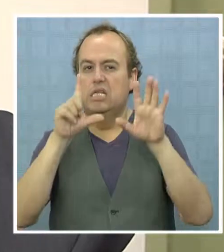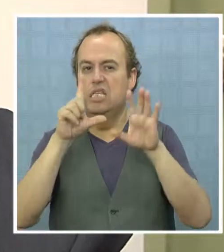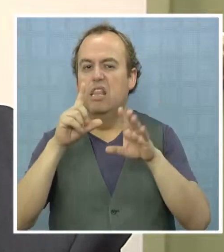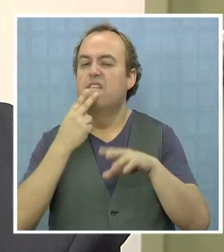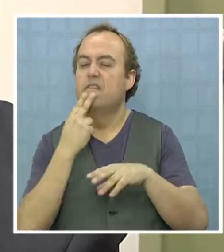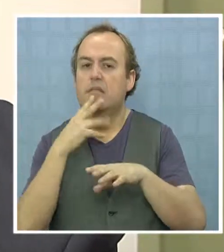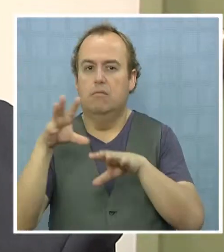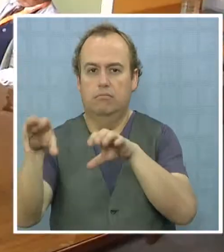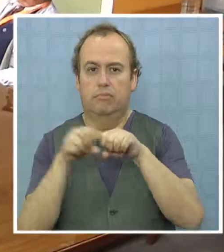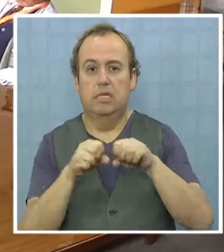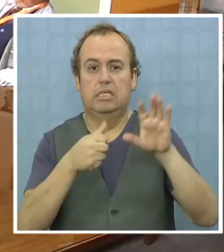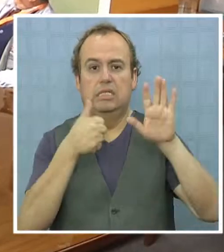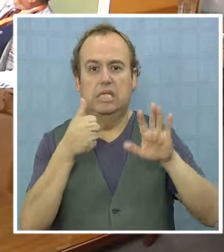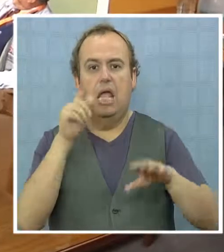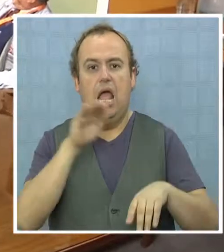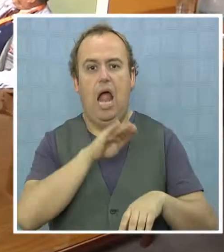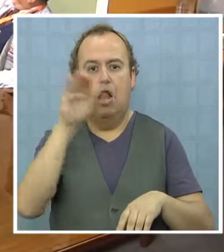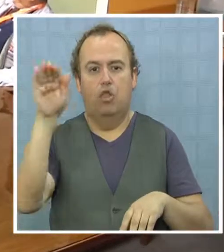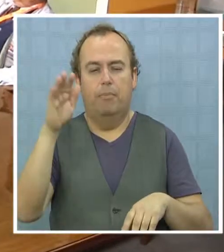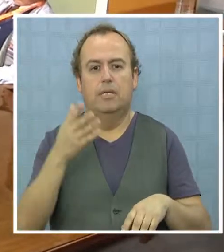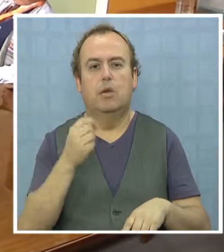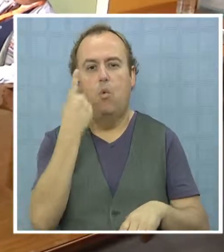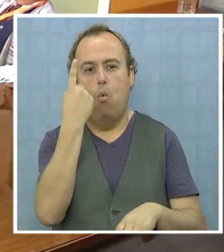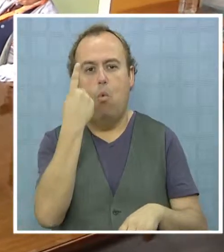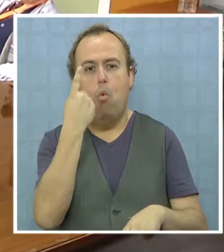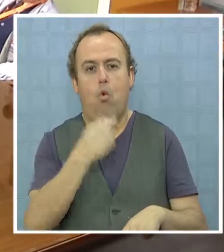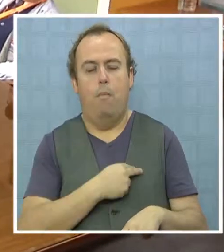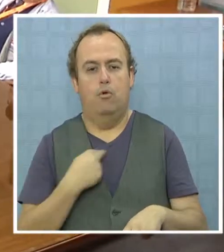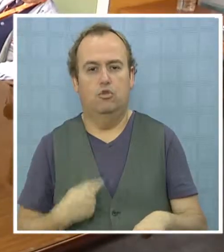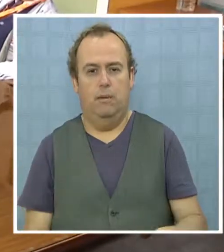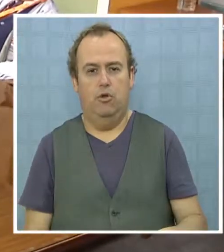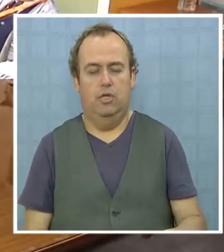6 en alto hospicio y una en Pozo Almonte.